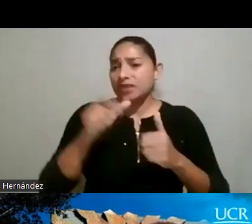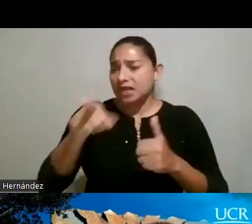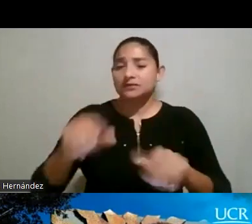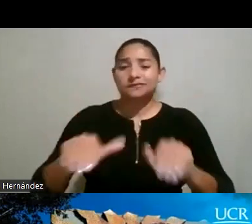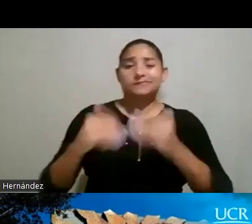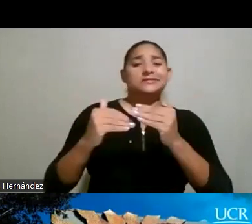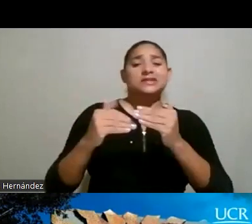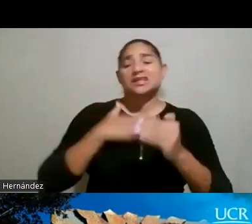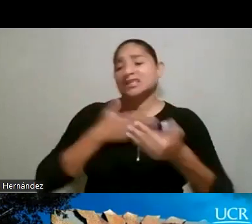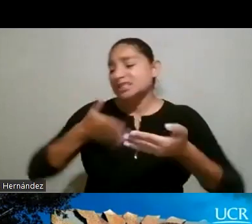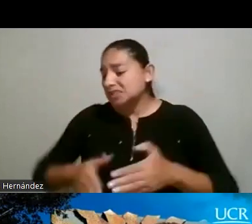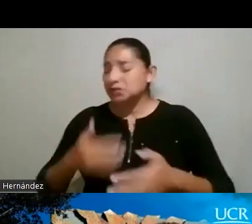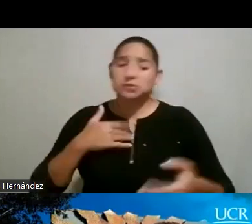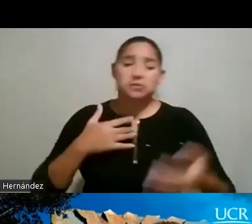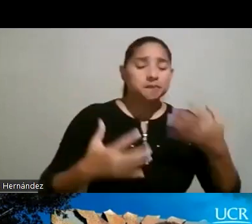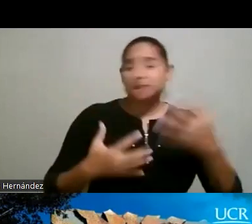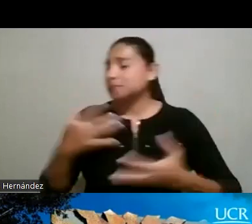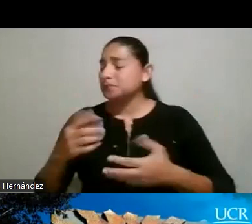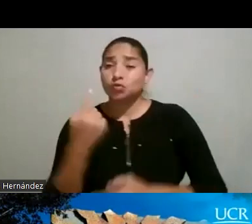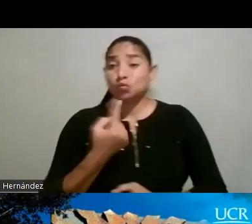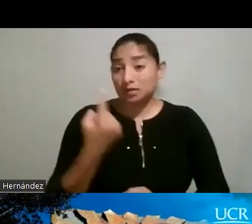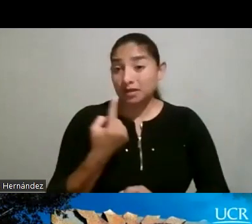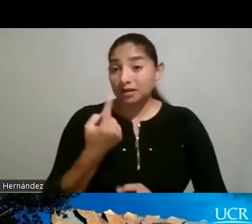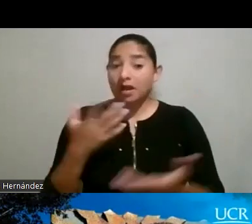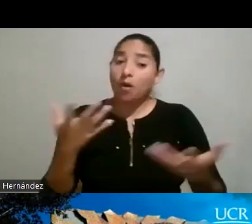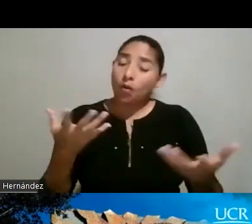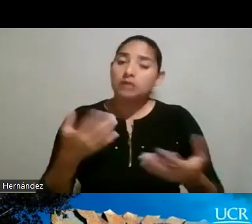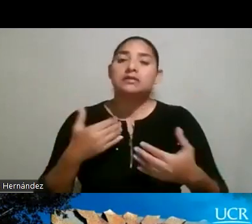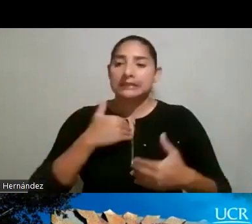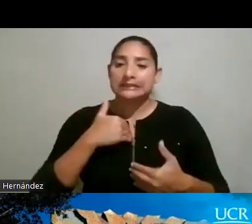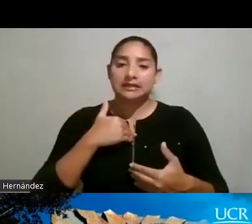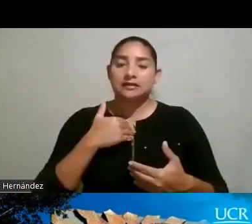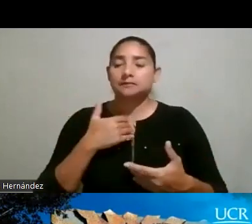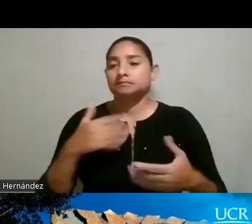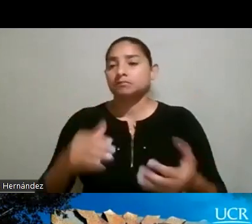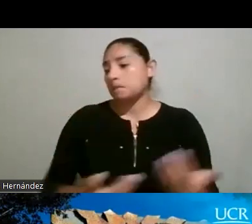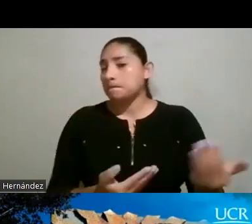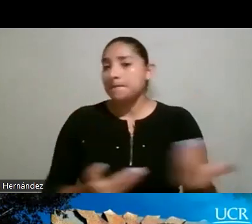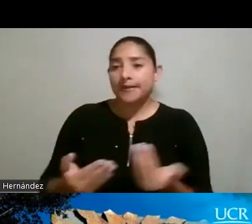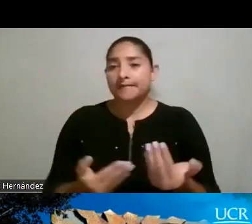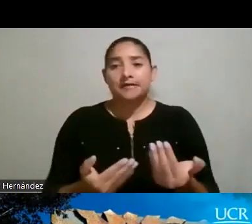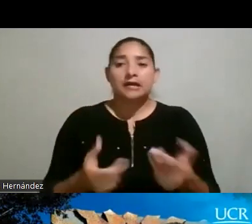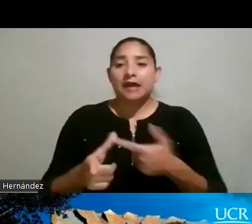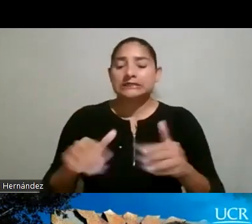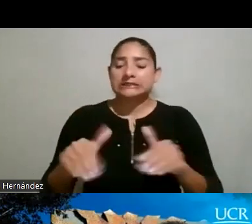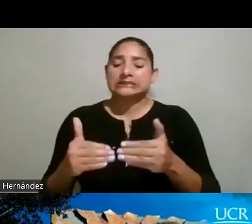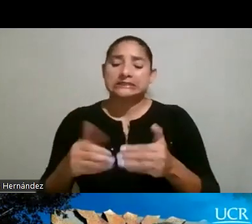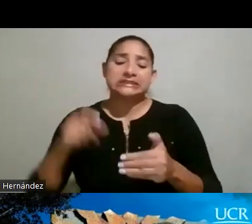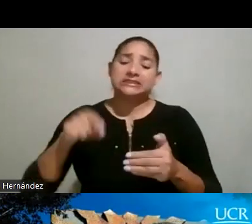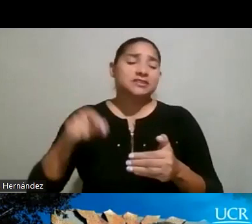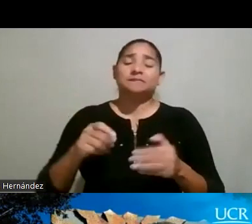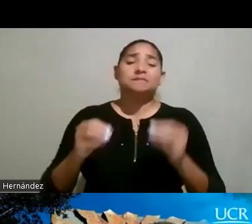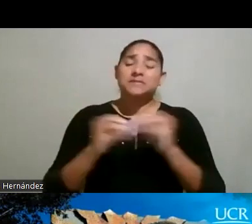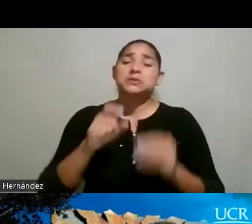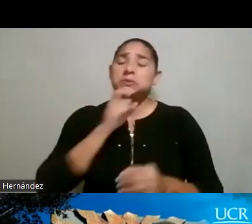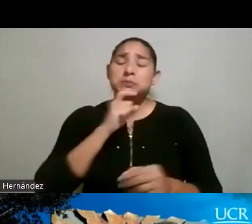limitante. Si hay una estudiante que es madre soltera o que ya tienen un bebé, pues, entonces, creen que puede ser más